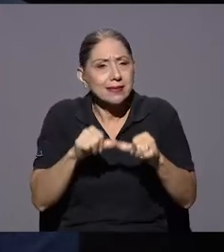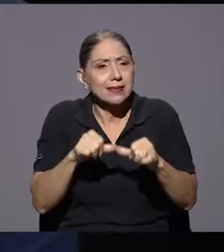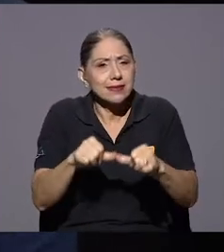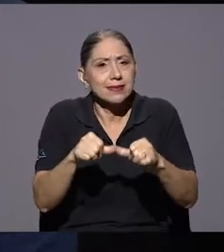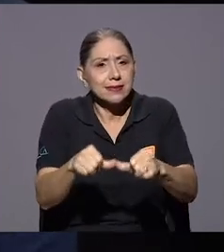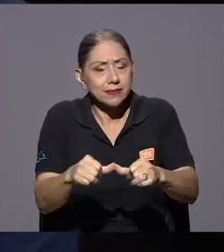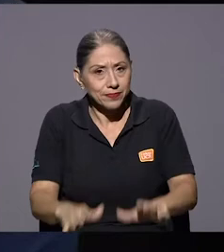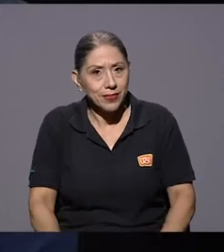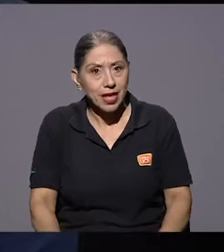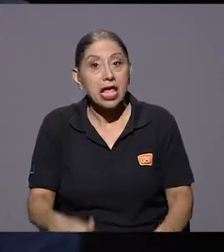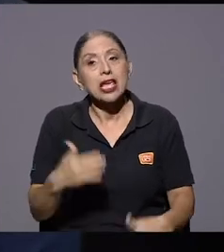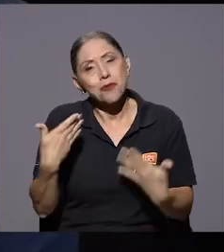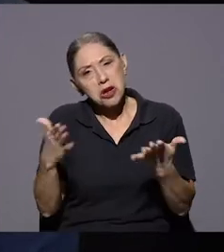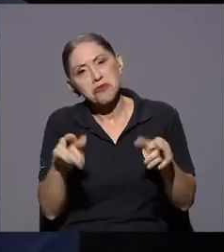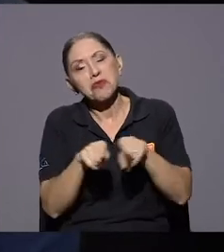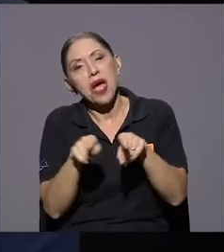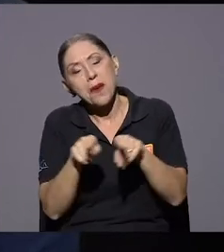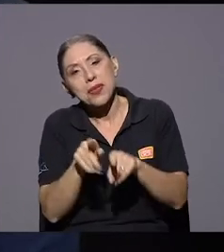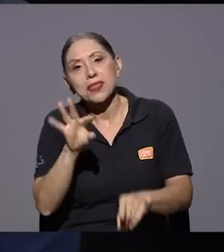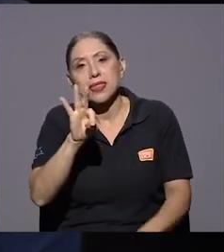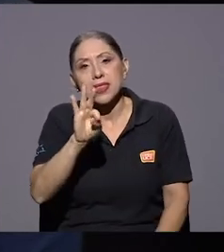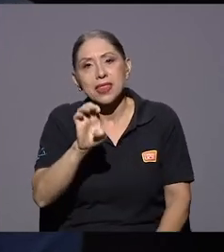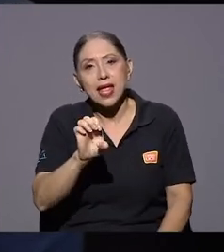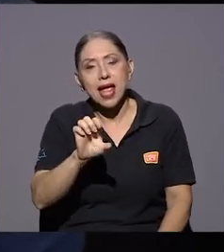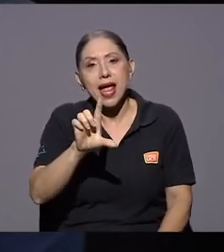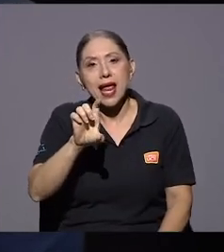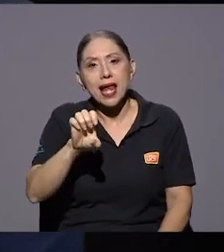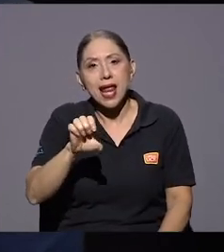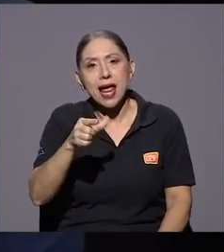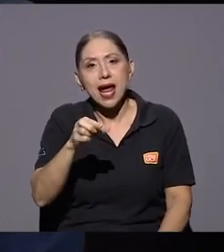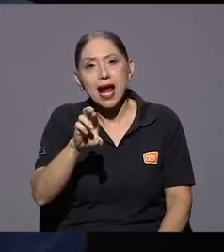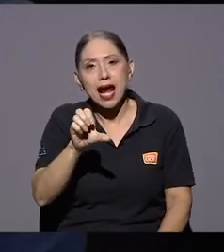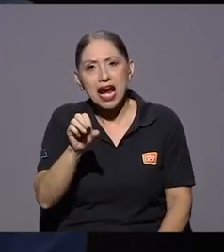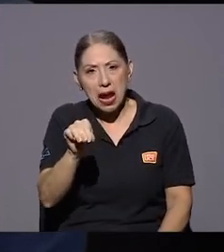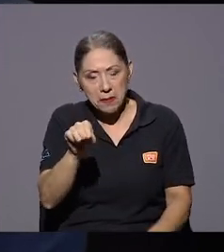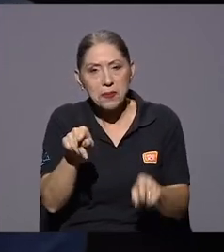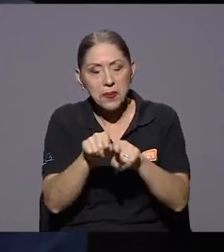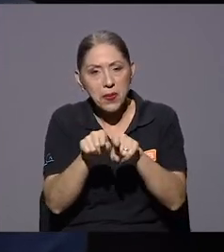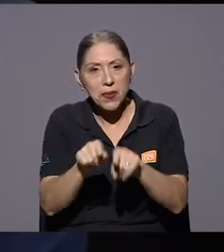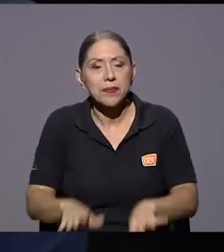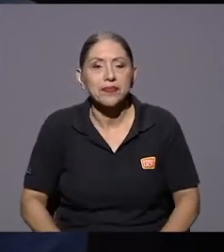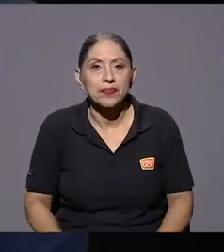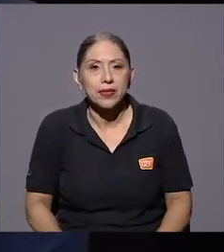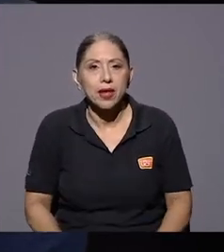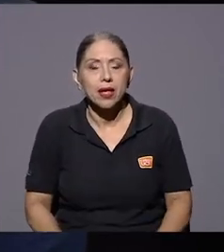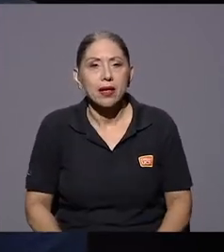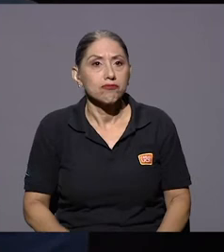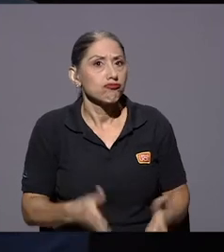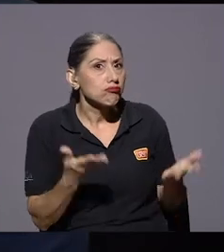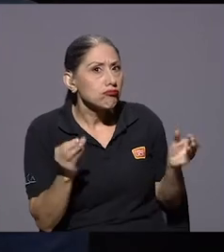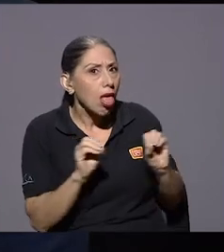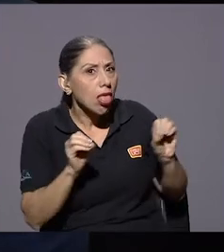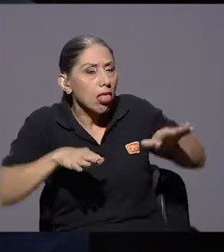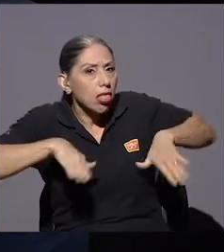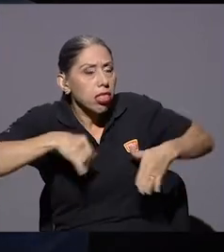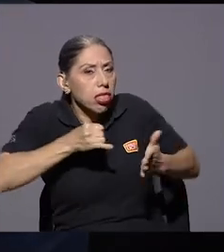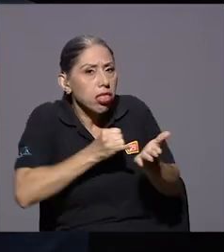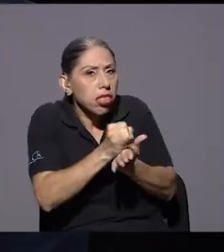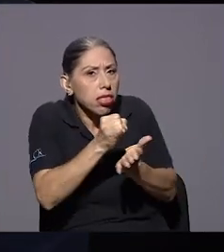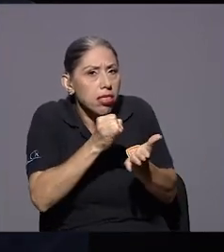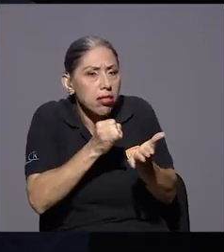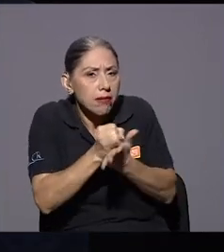creciendo y bueno y viene Telegram ahí un poco atrás ¿verdad? y no se ha indagado digo porque esto ya no es